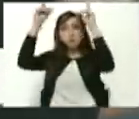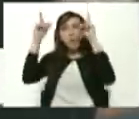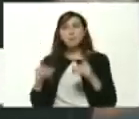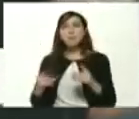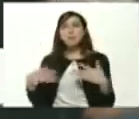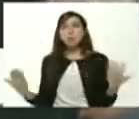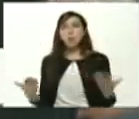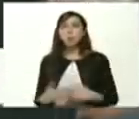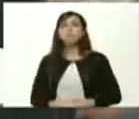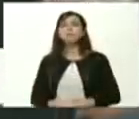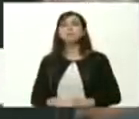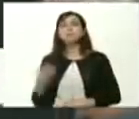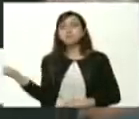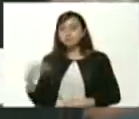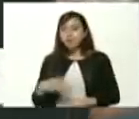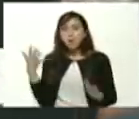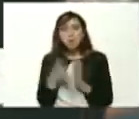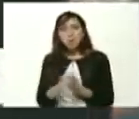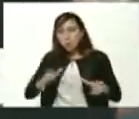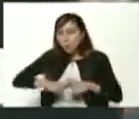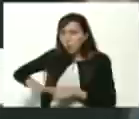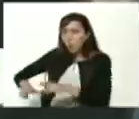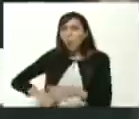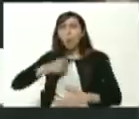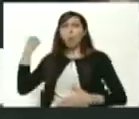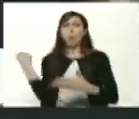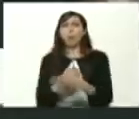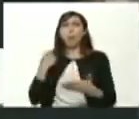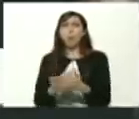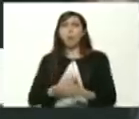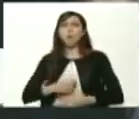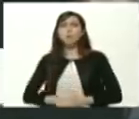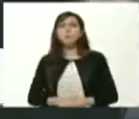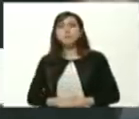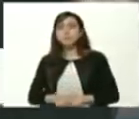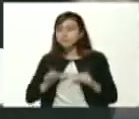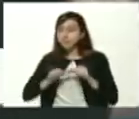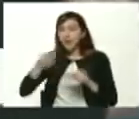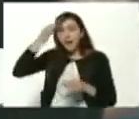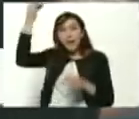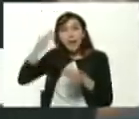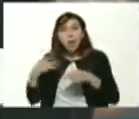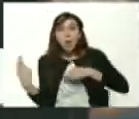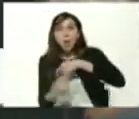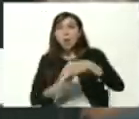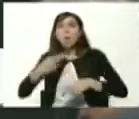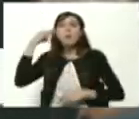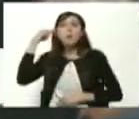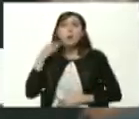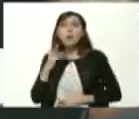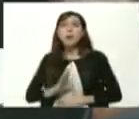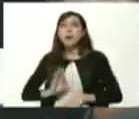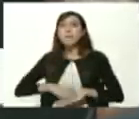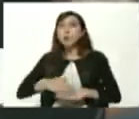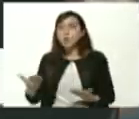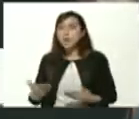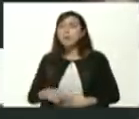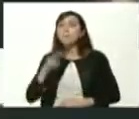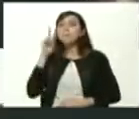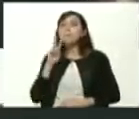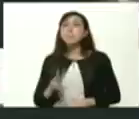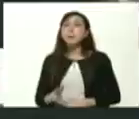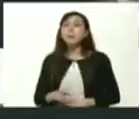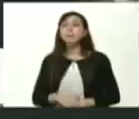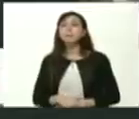aún más en este escenario de guerra seguir creyendo en la revolución bolivariana porque cuando vemos hacia los